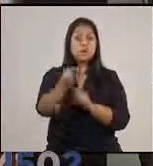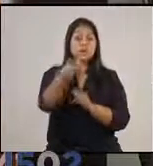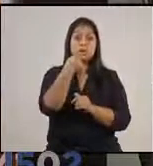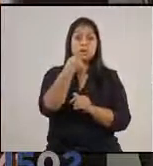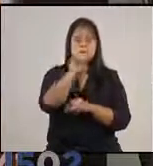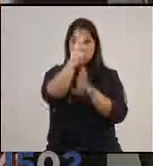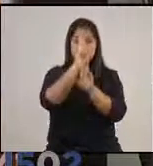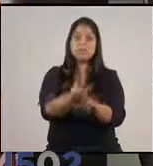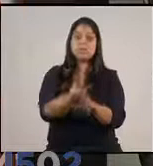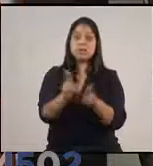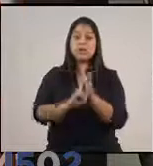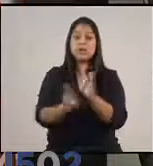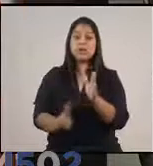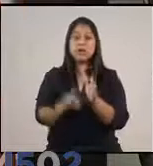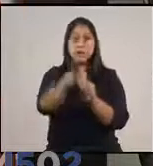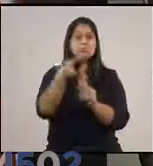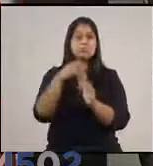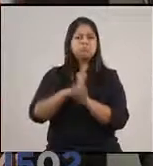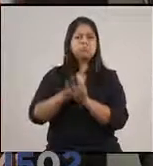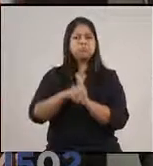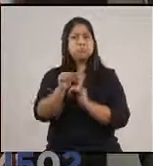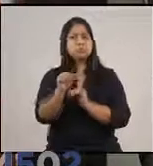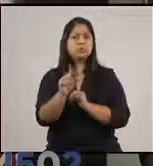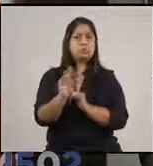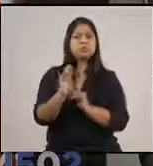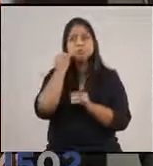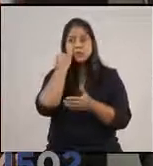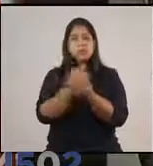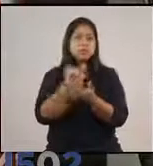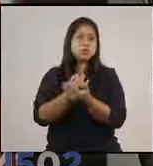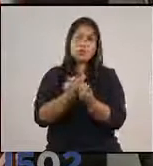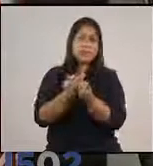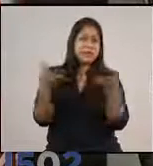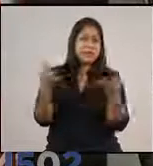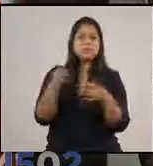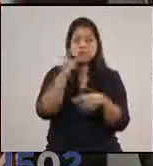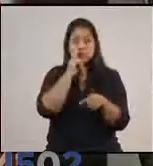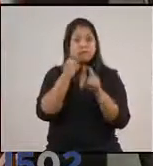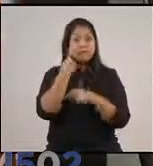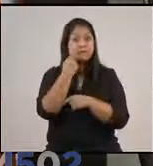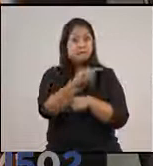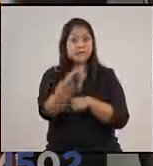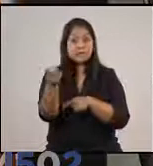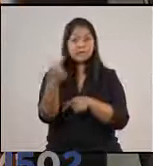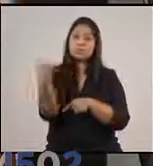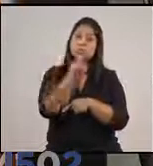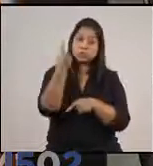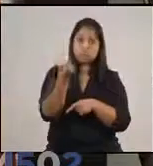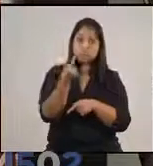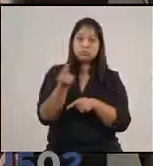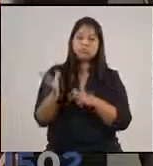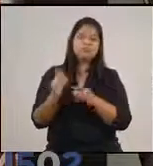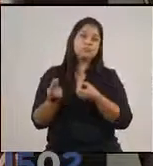lo vemos, han sido pocas las sanciones comparadas con la cantidad de inspecciones. Esto gracias a que todos se están